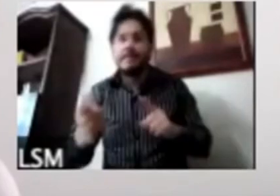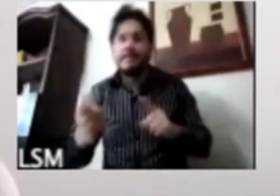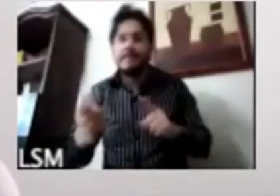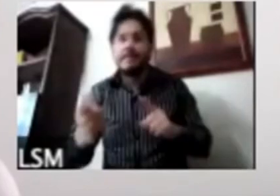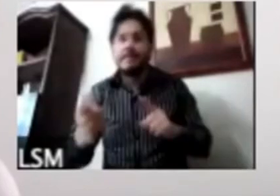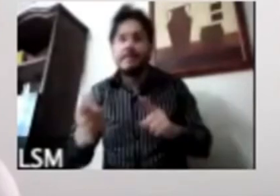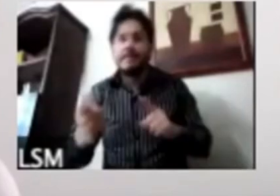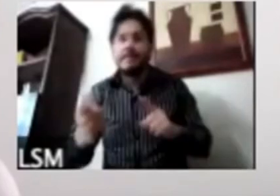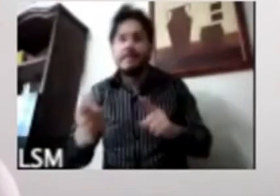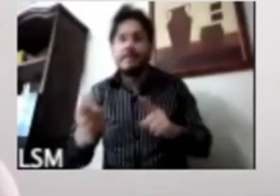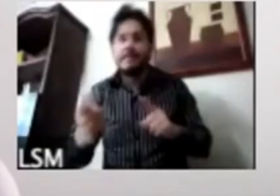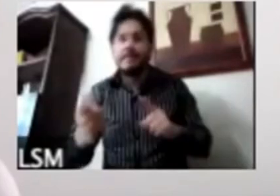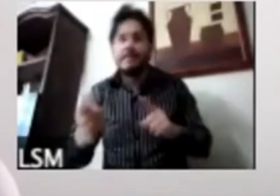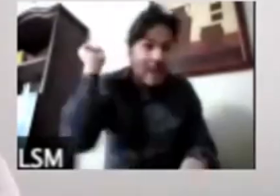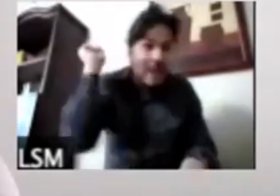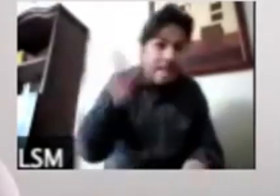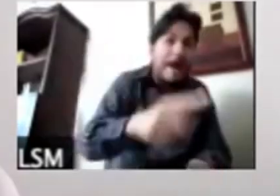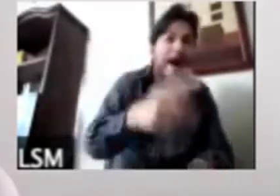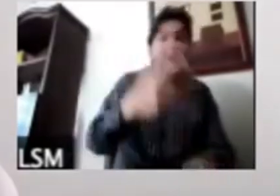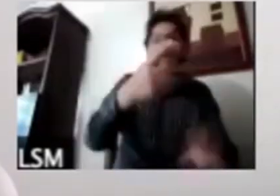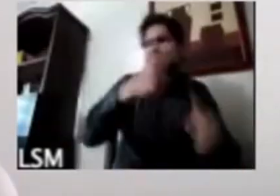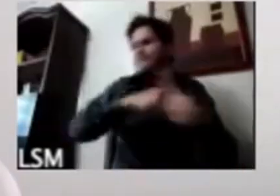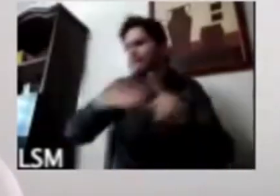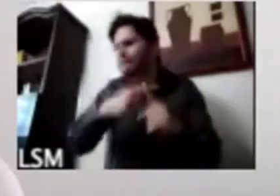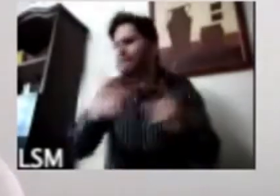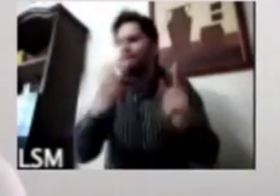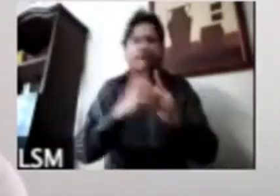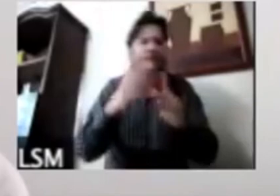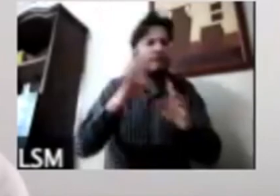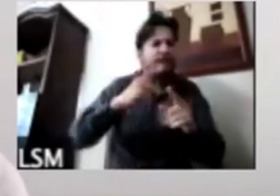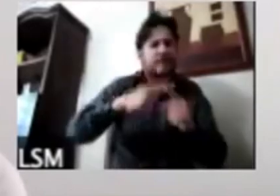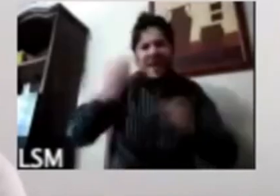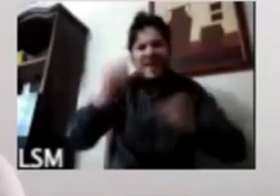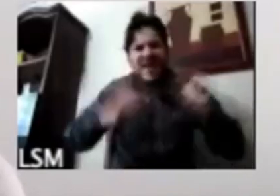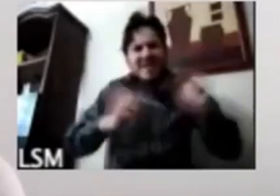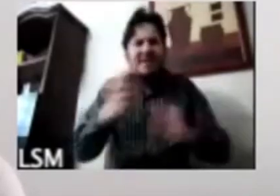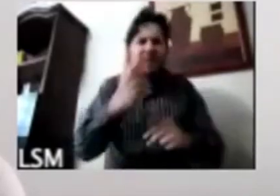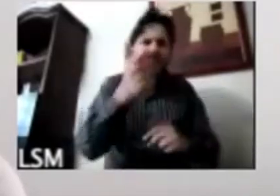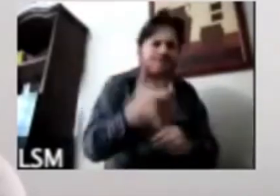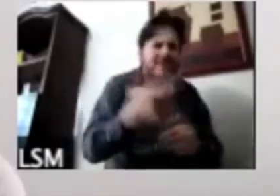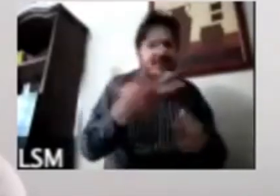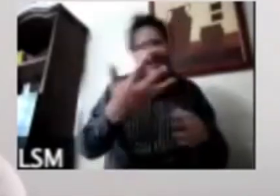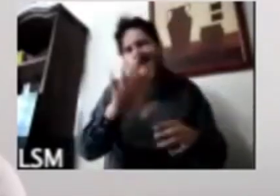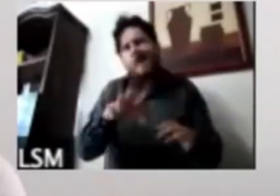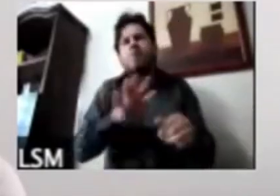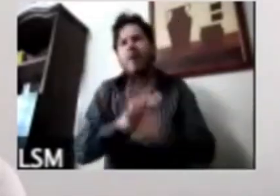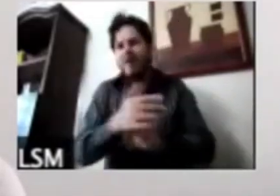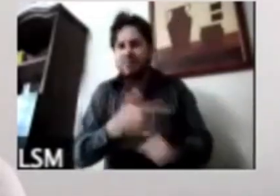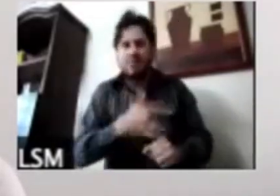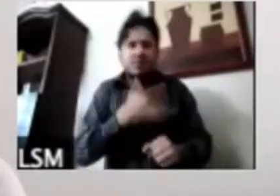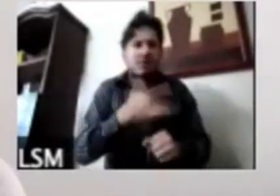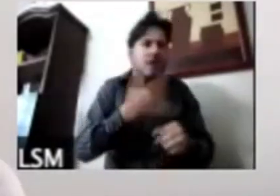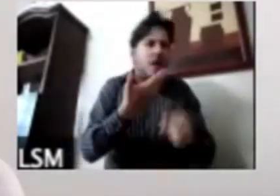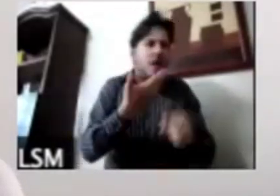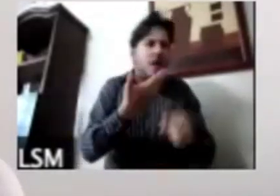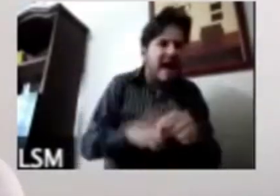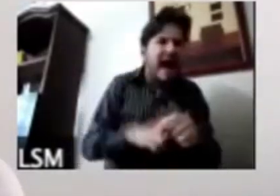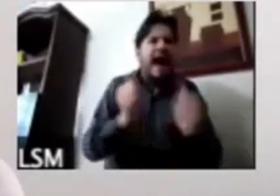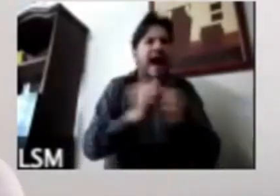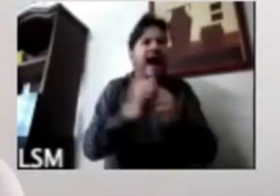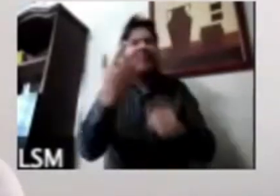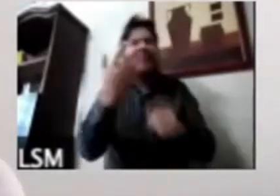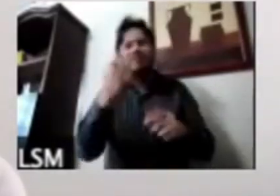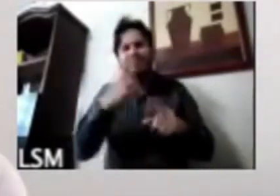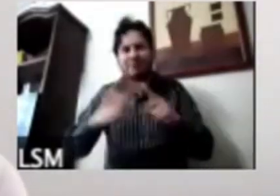pues si nos vamos a los a las cifras pues de capacidad hospitalaria de nivel de información